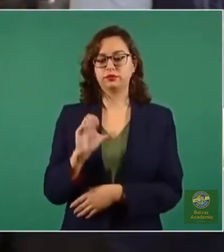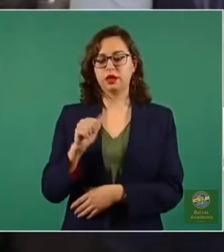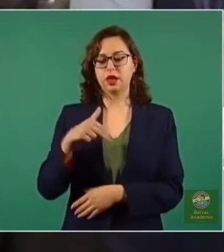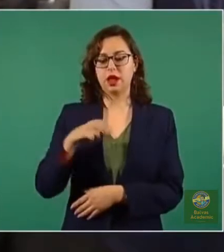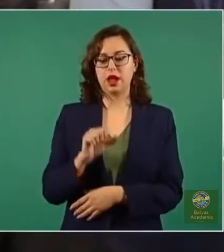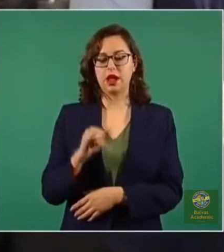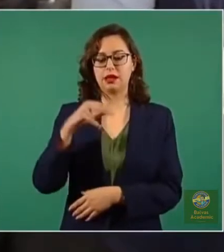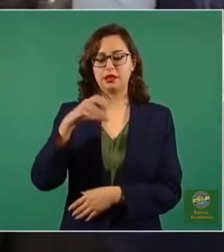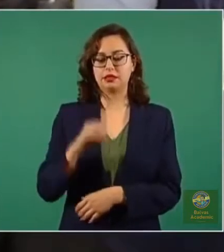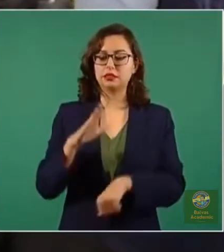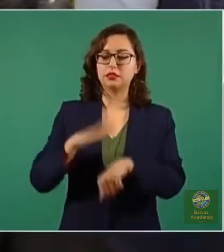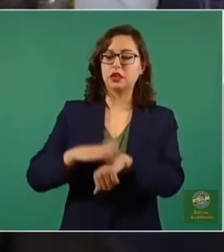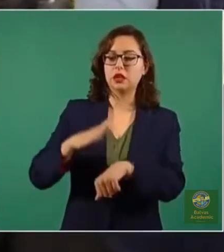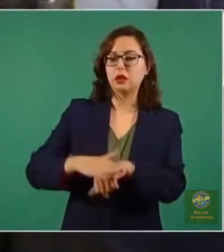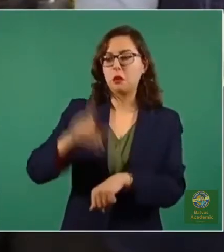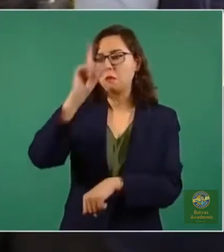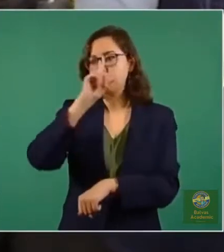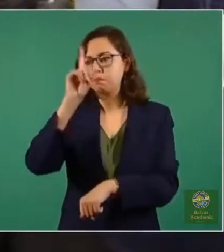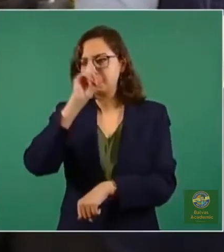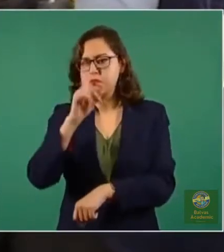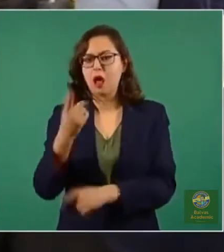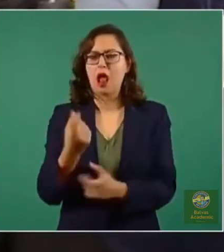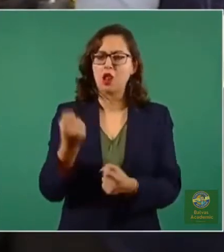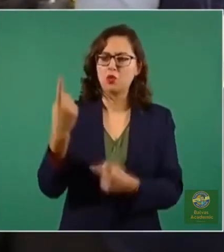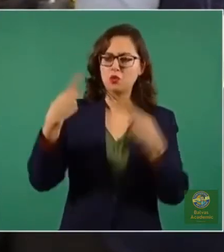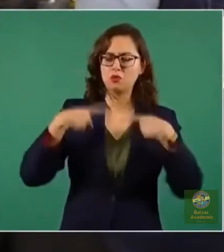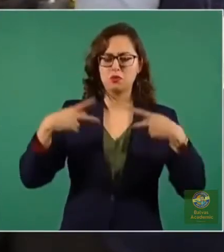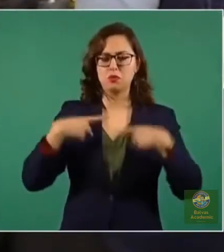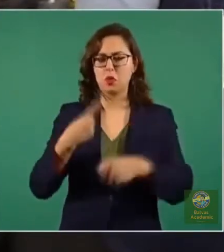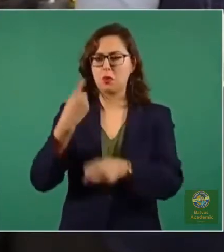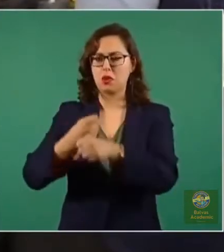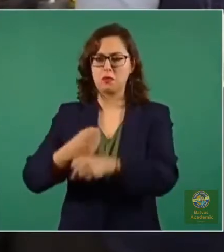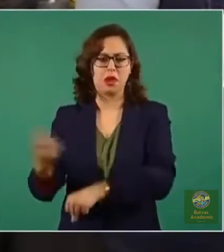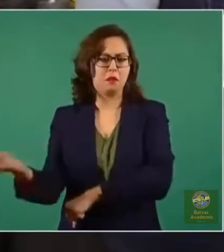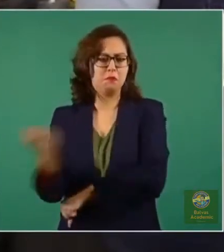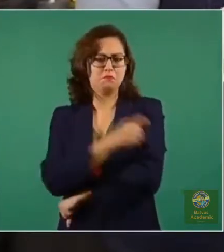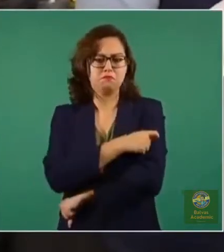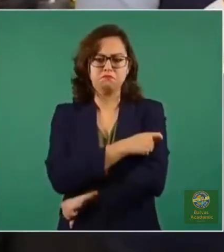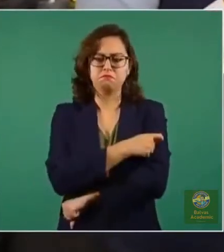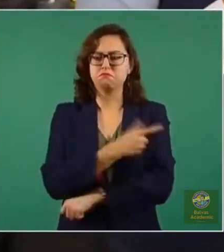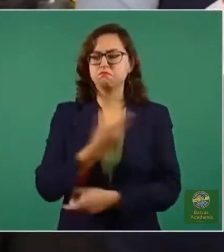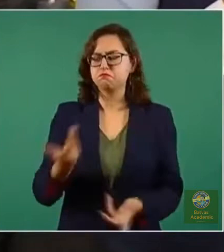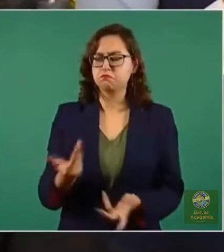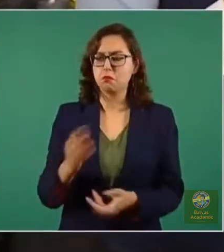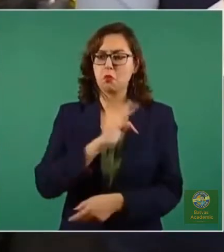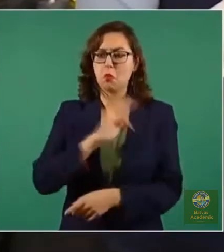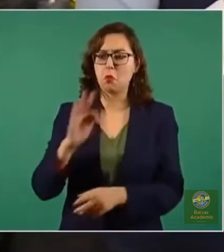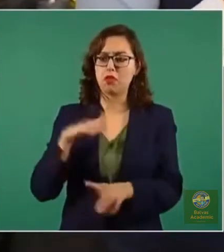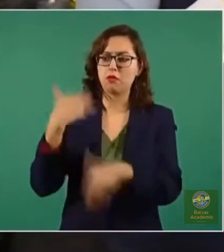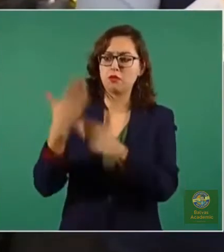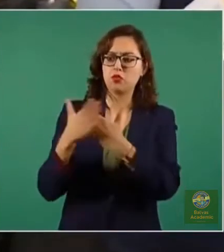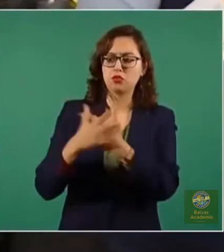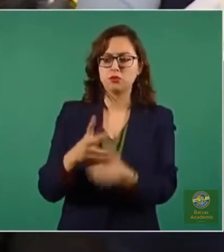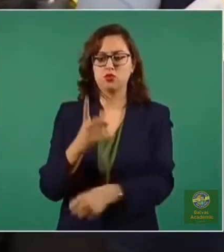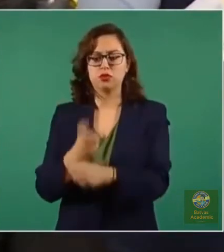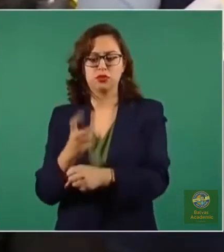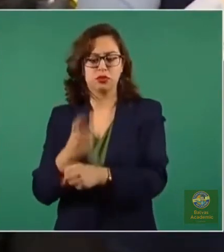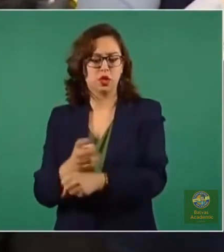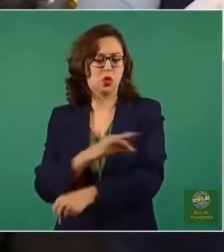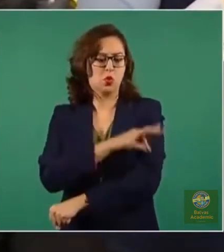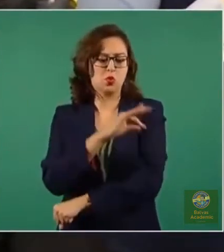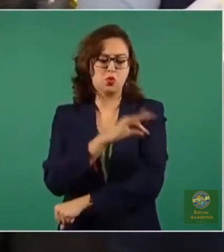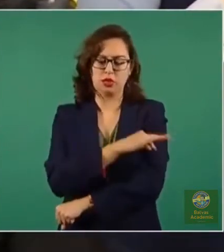recomendación de la aplicación de la segunda dosis, el refuerzo. La mayoría de las personas que están vacunadas con este